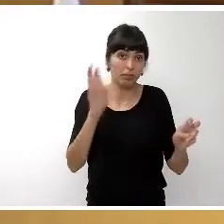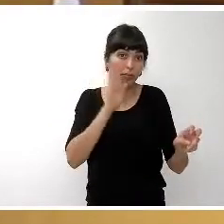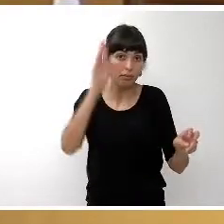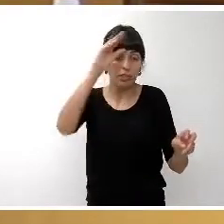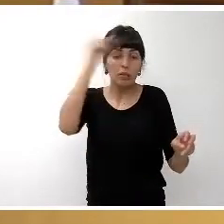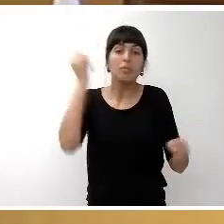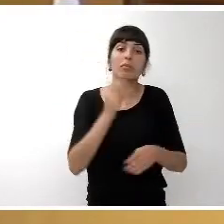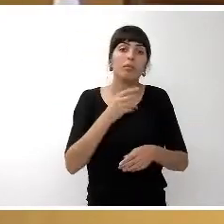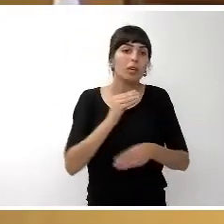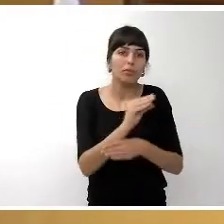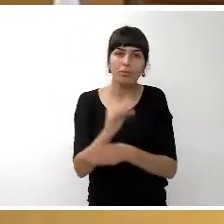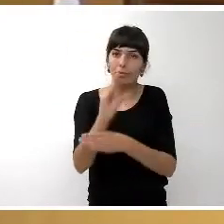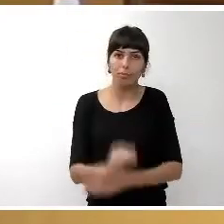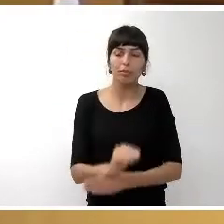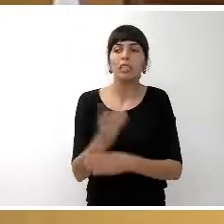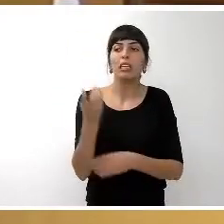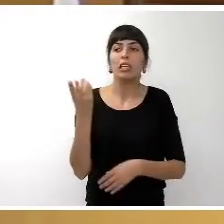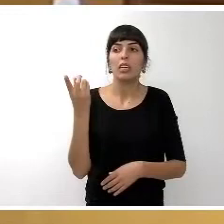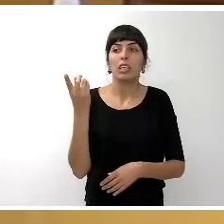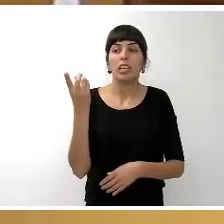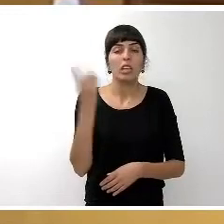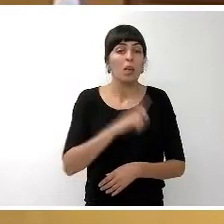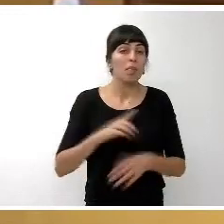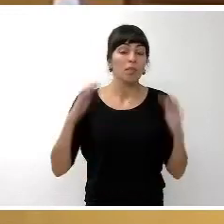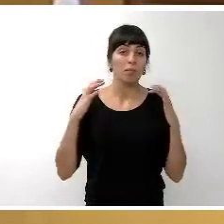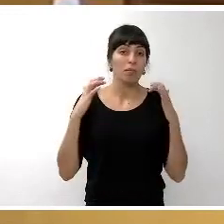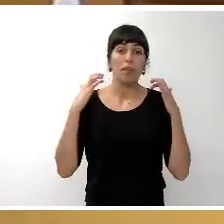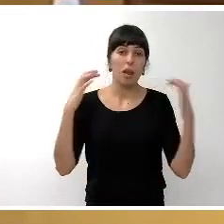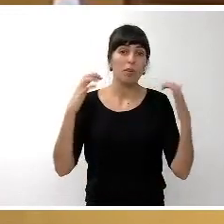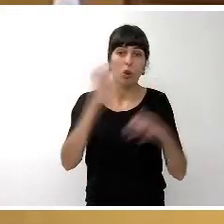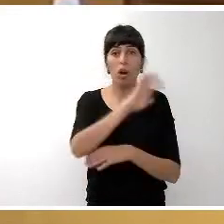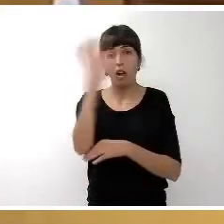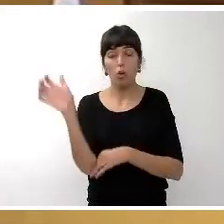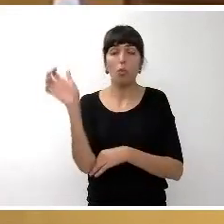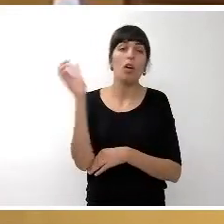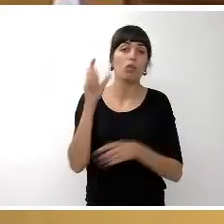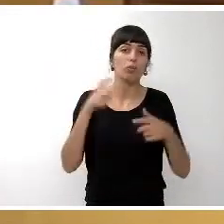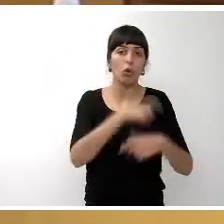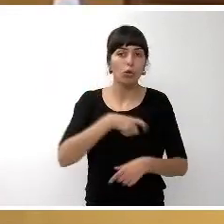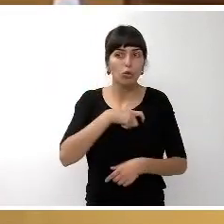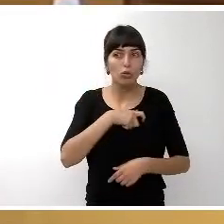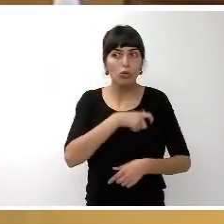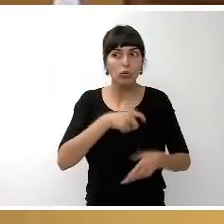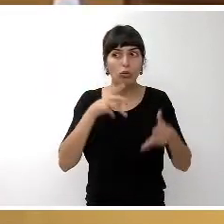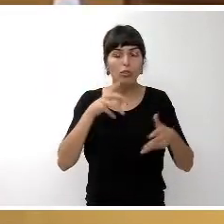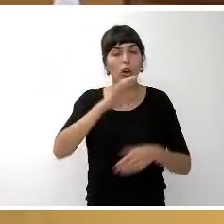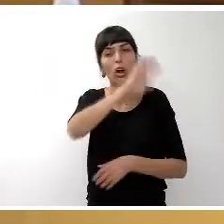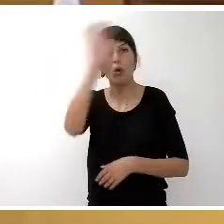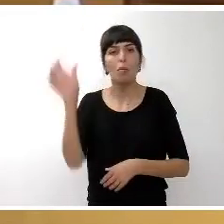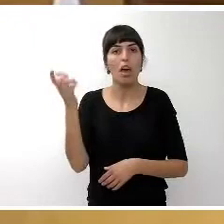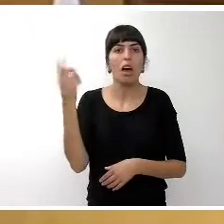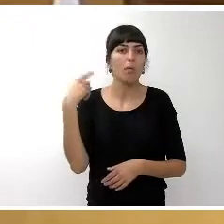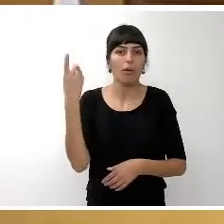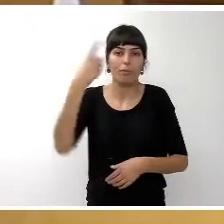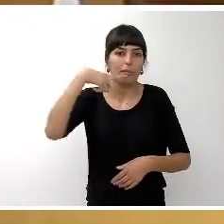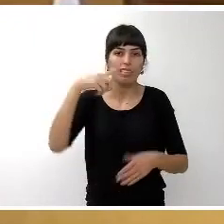de las diferentes recomendaciones formuladas desde el Parlamento Europeo, la Comisión Europea y más recientemente la Organización Mundial de la Salud en España no existe